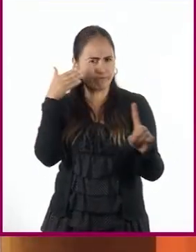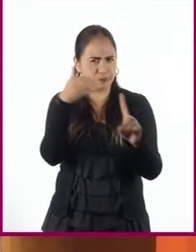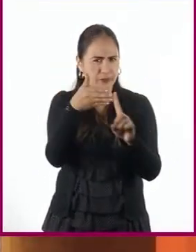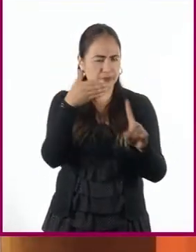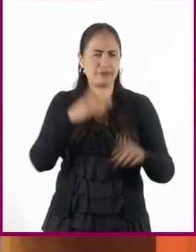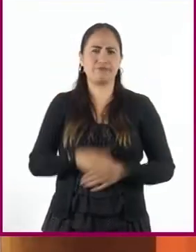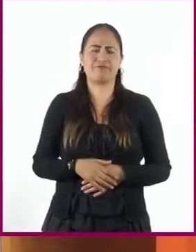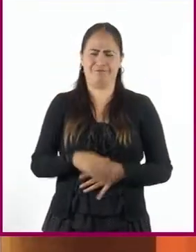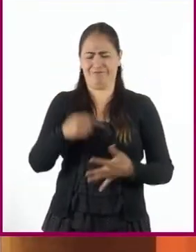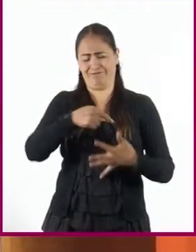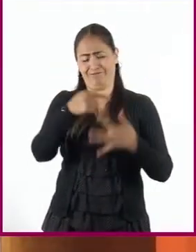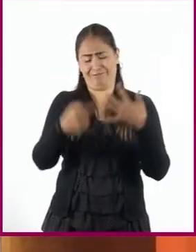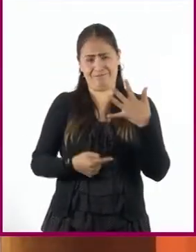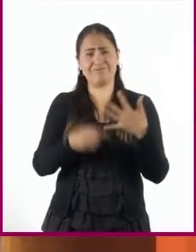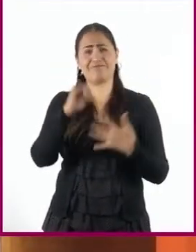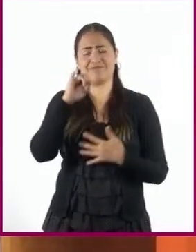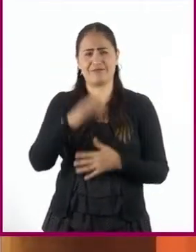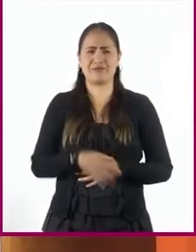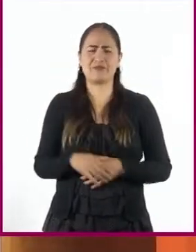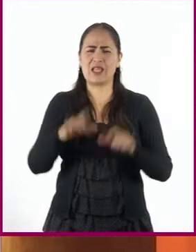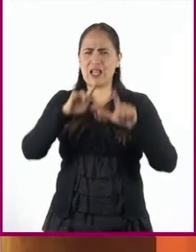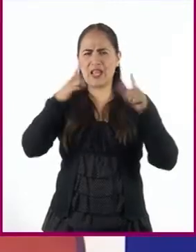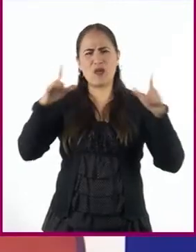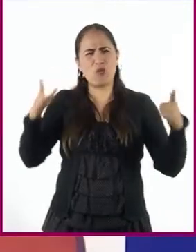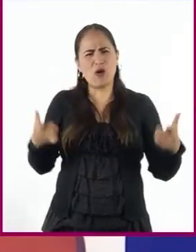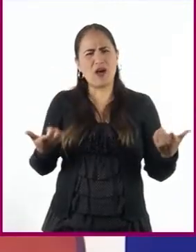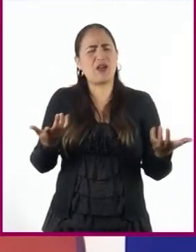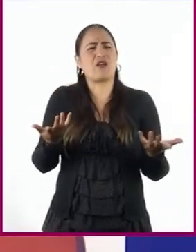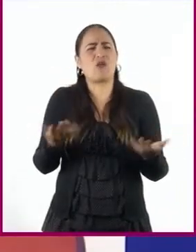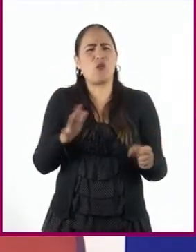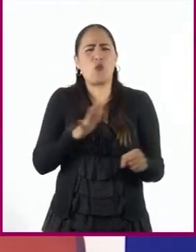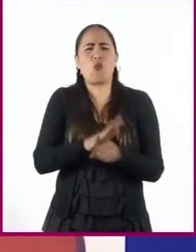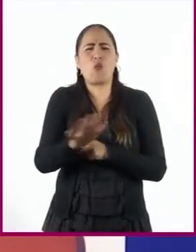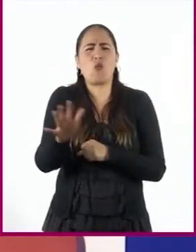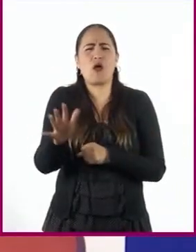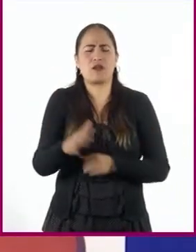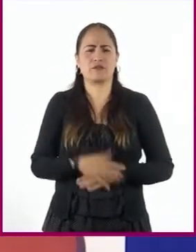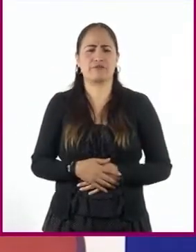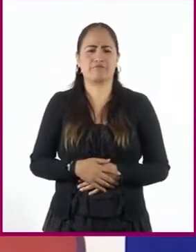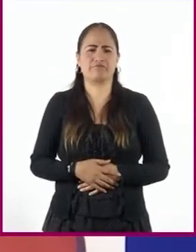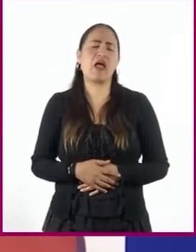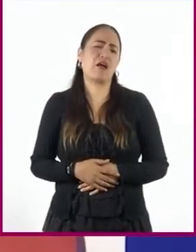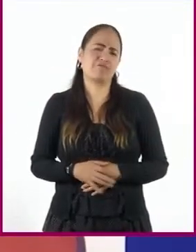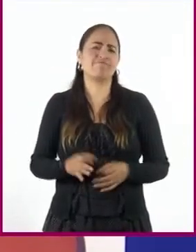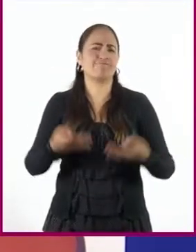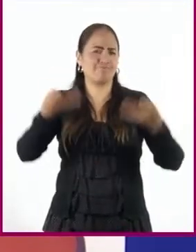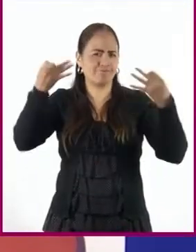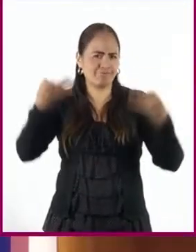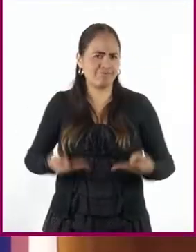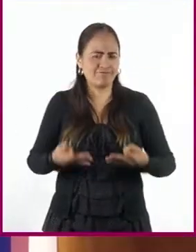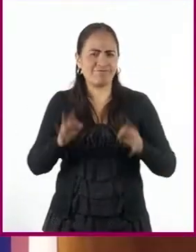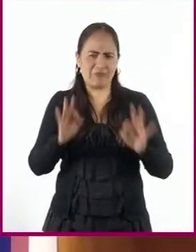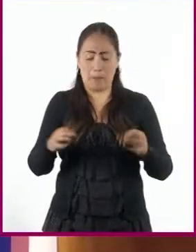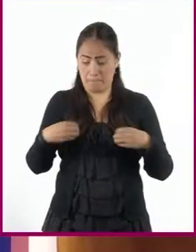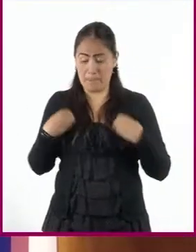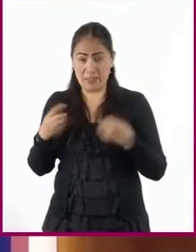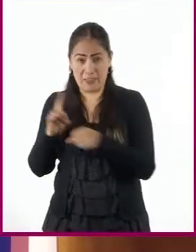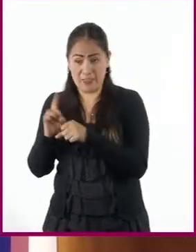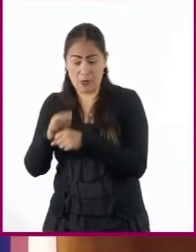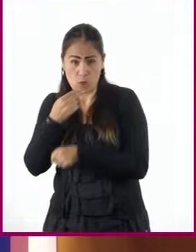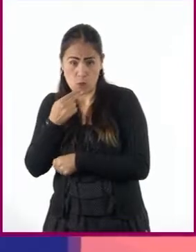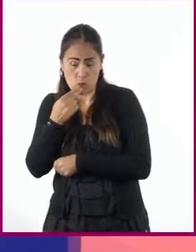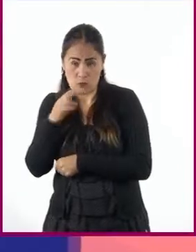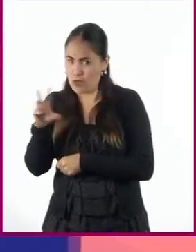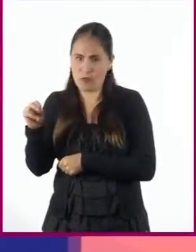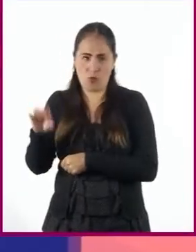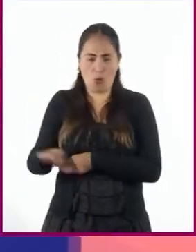mismo tiempo, profesor. ¿Y qué tipo de lenguaje es? Es un lenguaje más formal que el que usamos cotidianamente, como ya